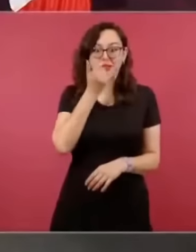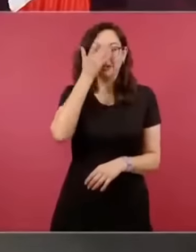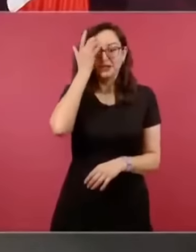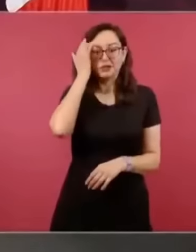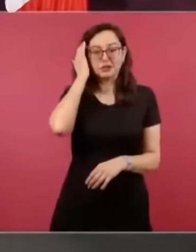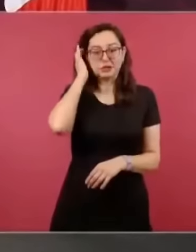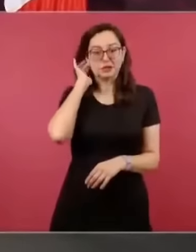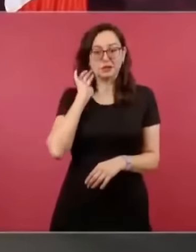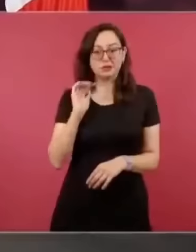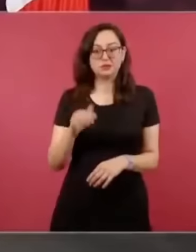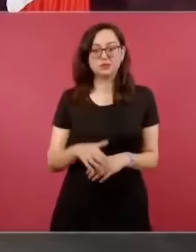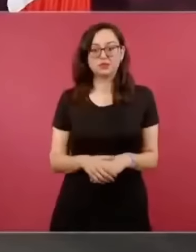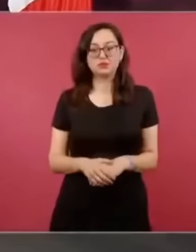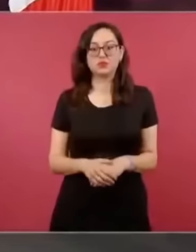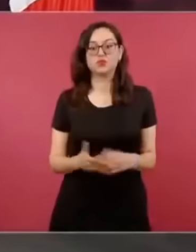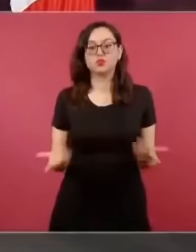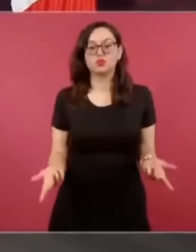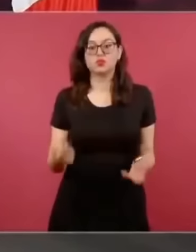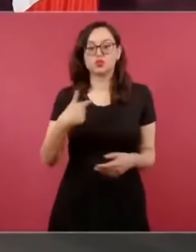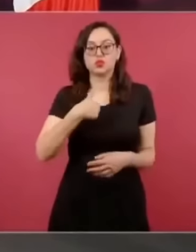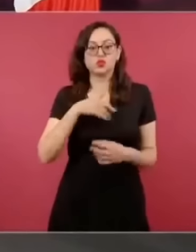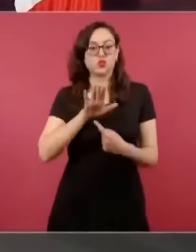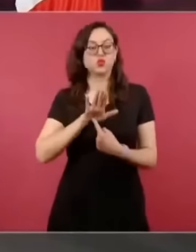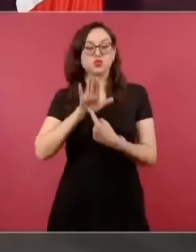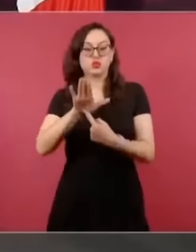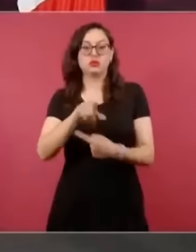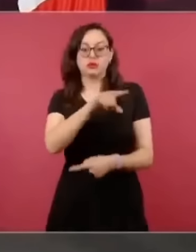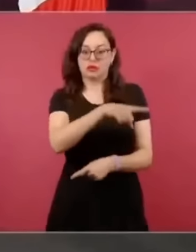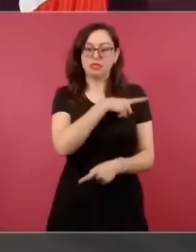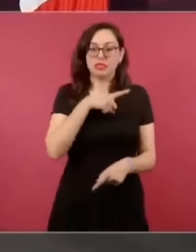dice un día sí y el otro también.